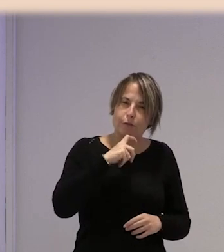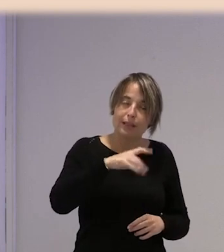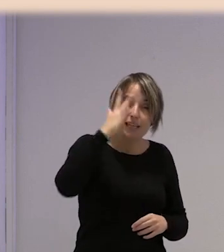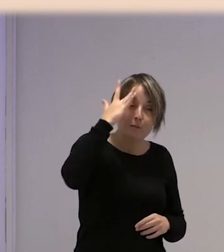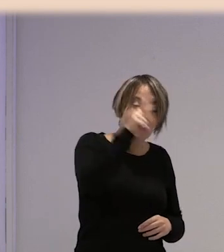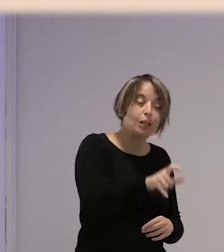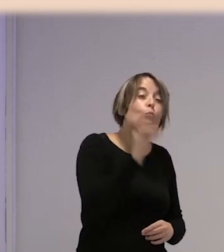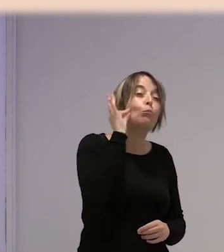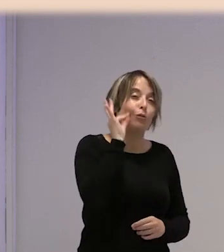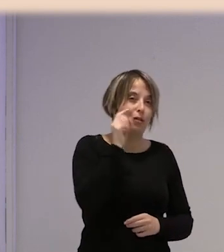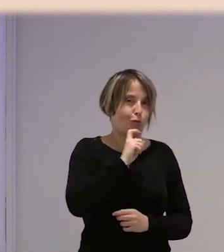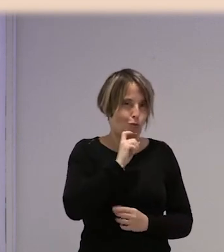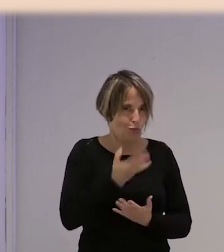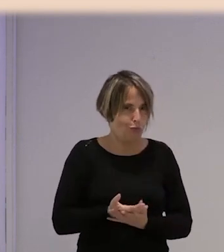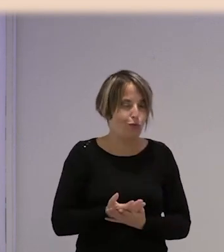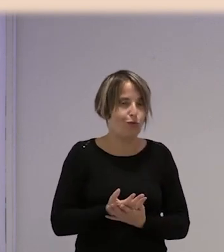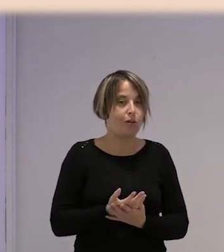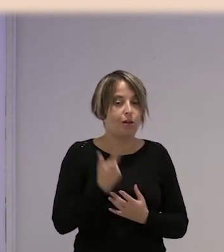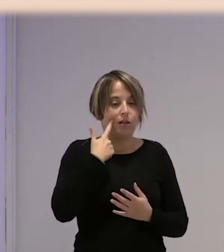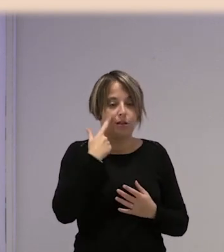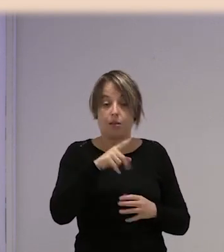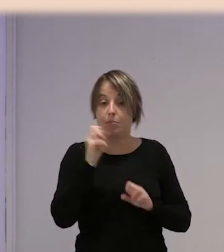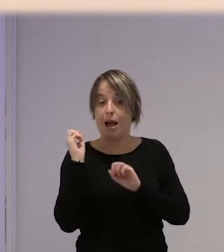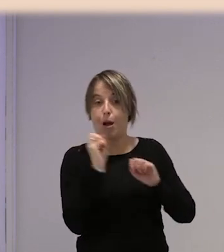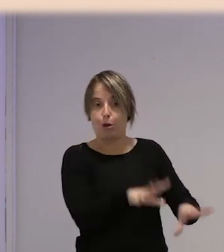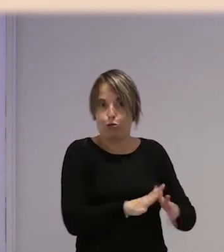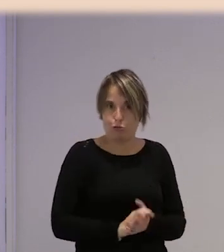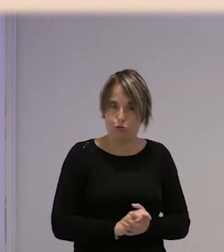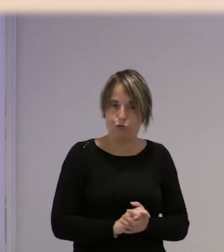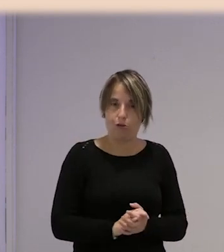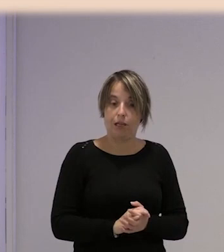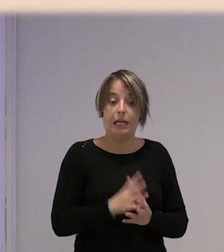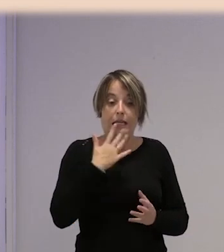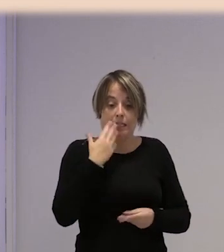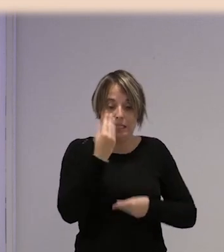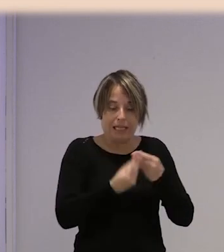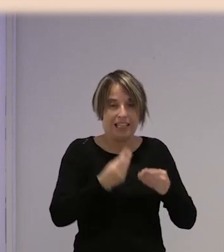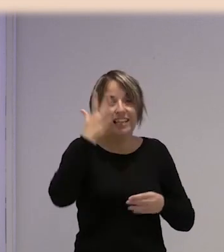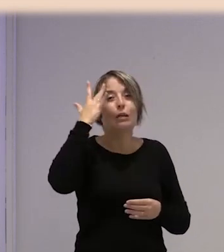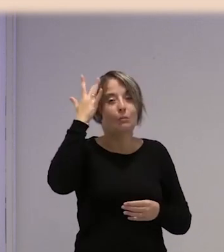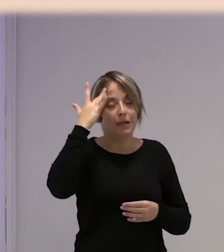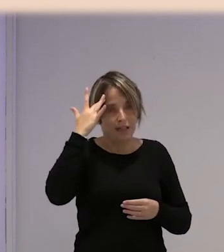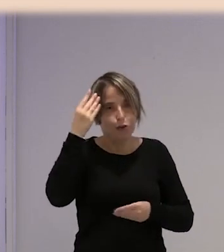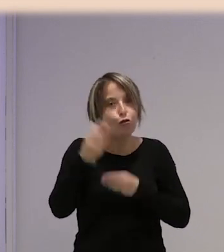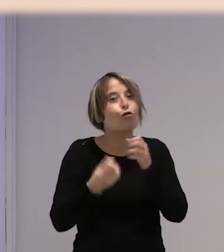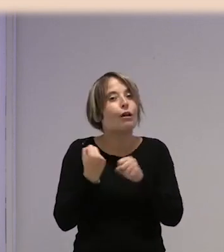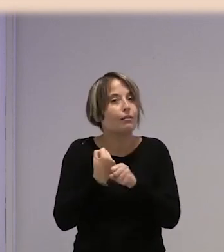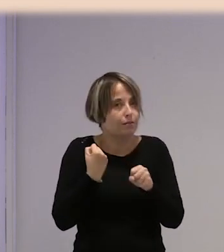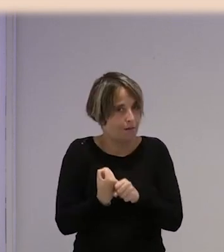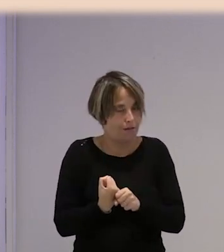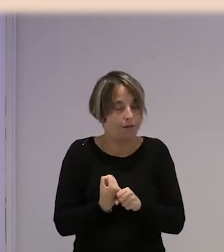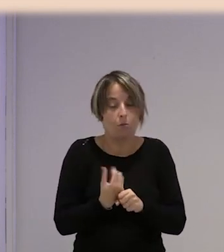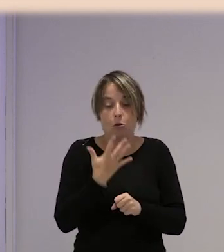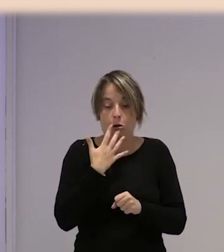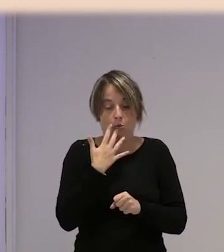viven estas mujeres, Y encima, pues las abandonan. Y si hacen barbaridades como esta, imaginaos lo que no podrán hacer, ¿no? Otra